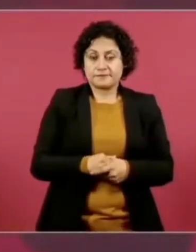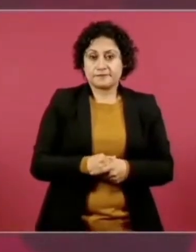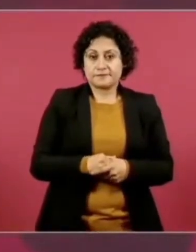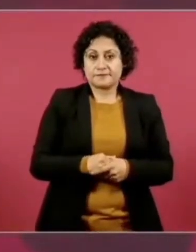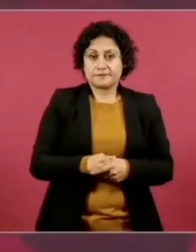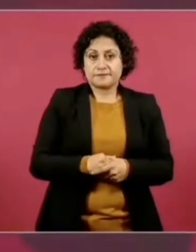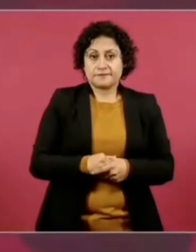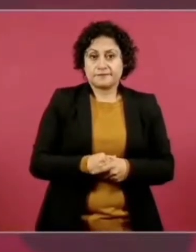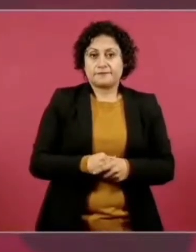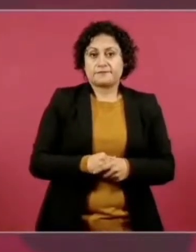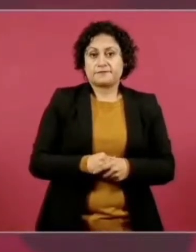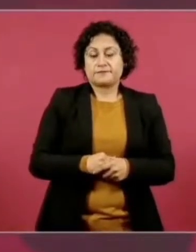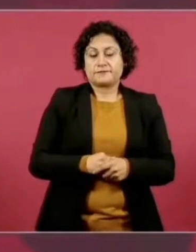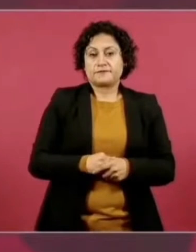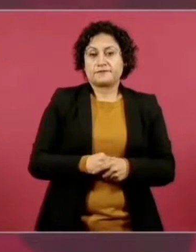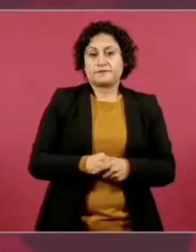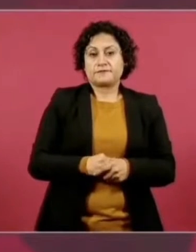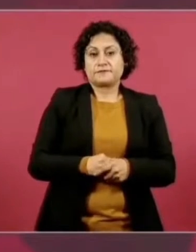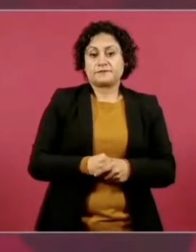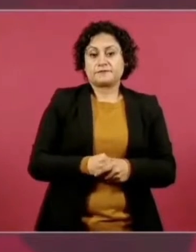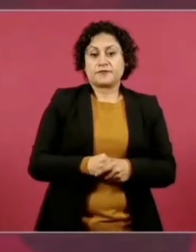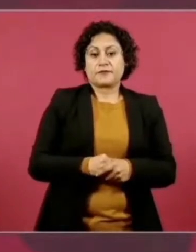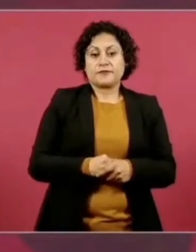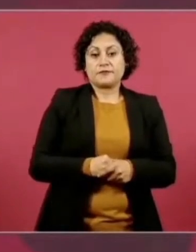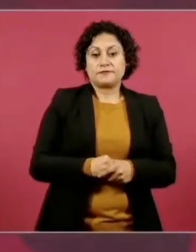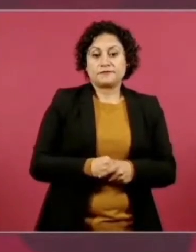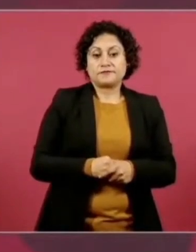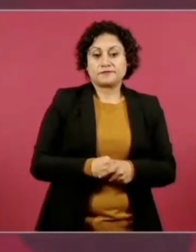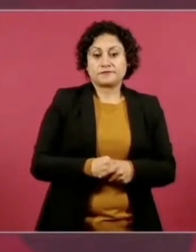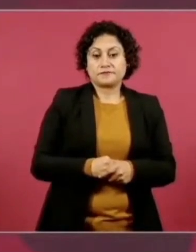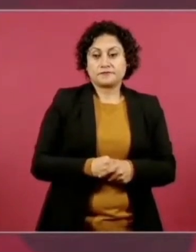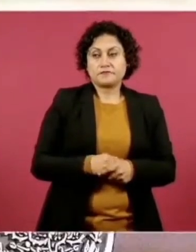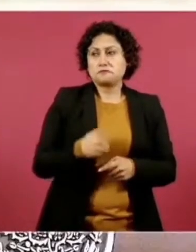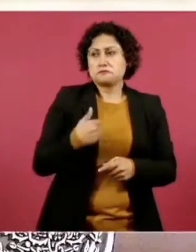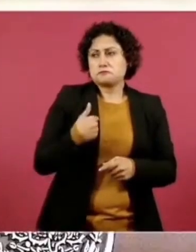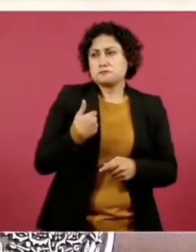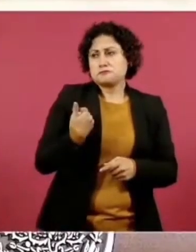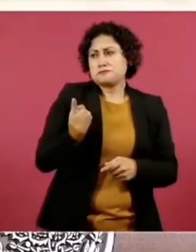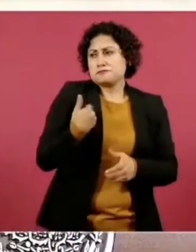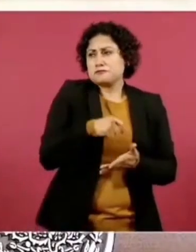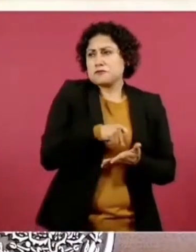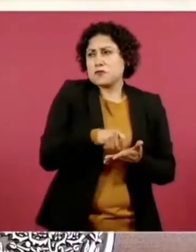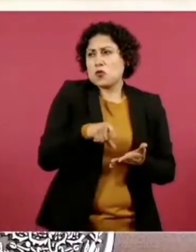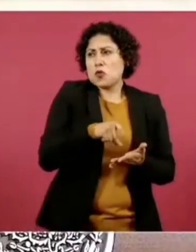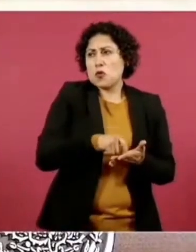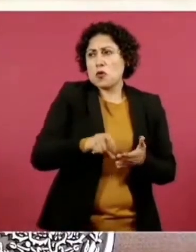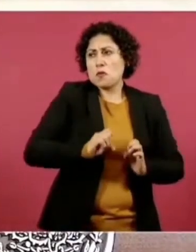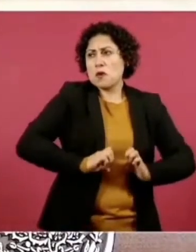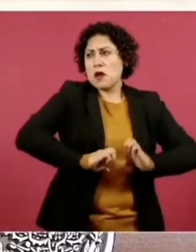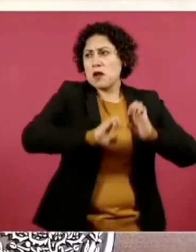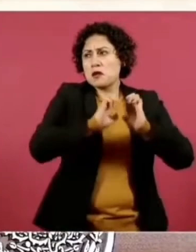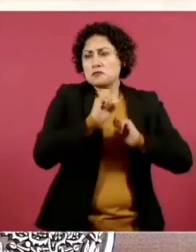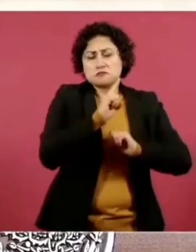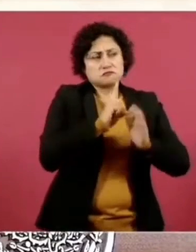Acabo de comprar un departamento, la Quinta Avenida, Nueva York,